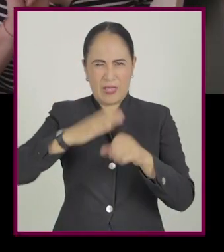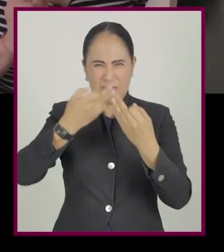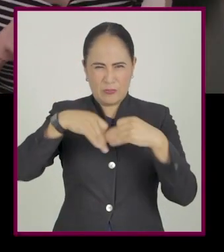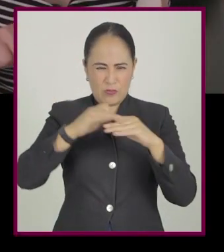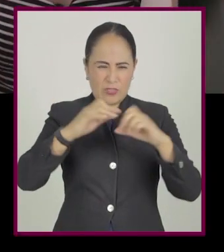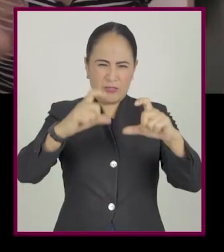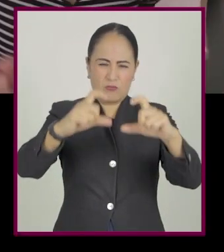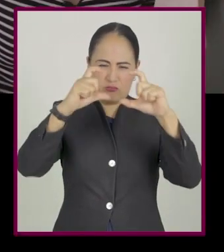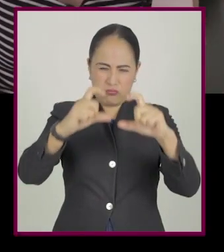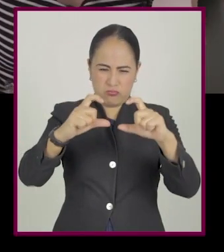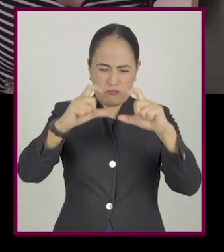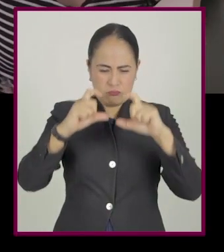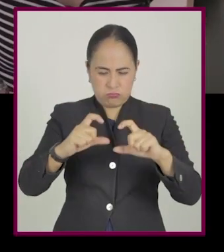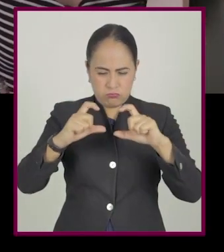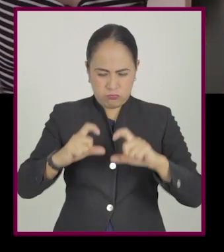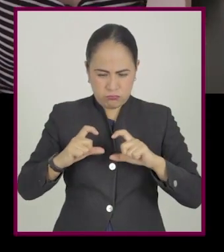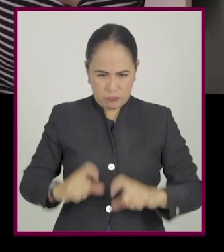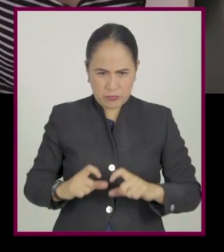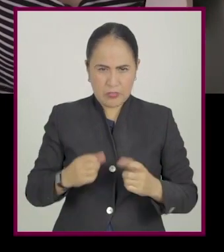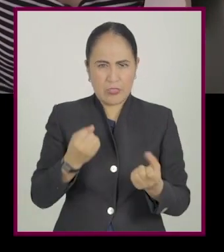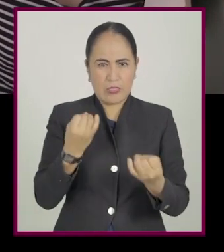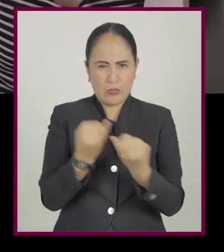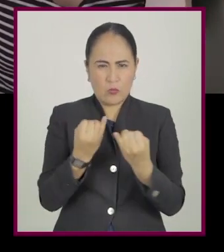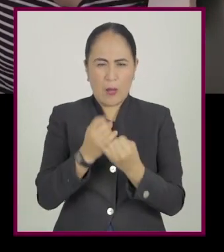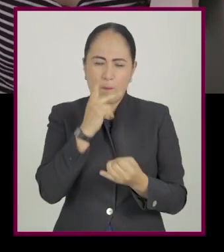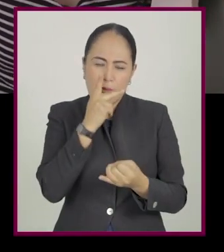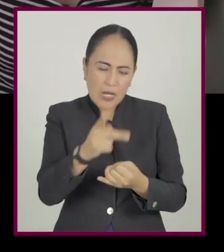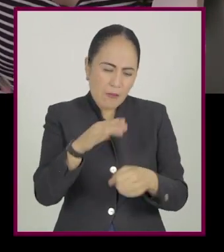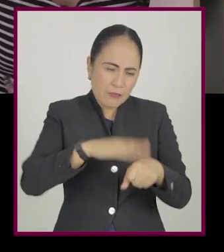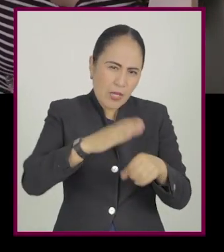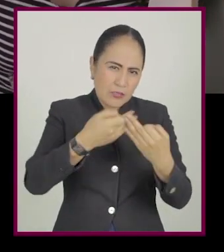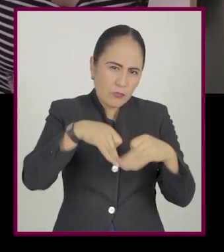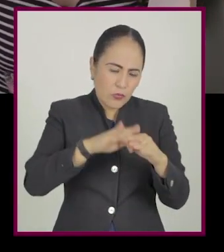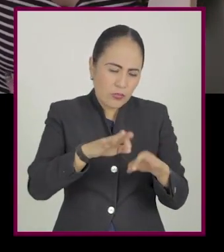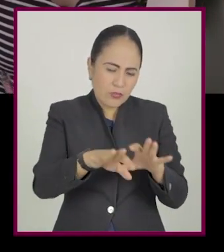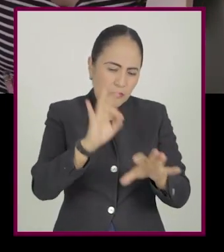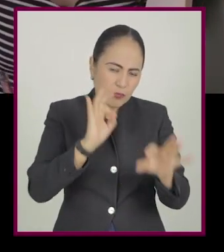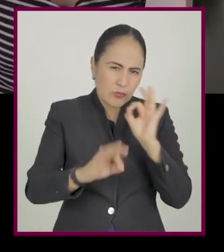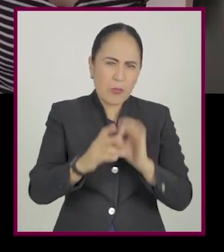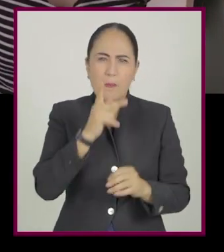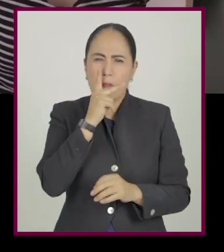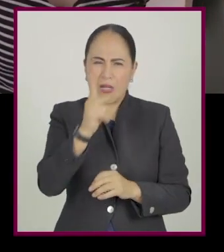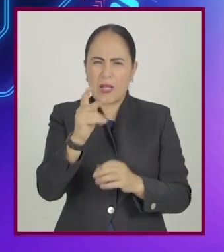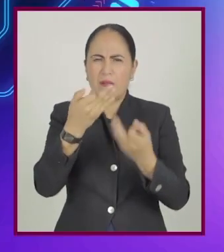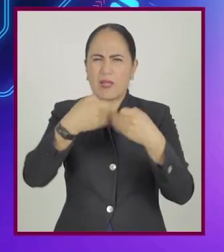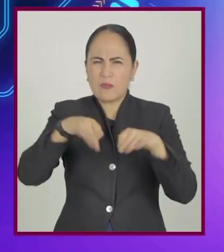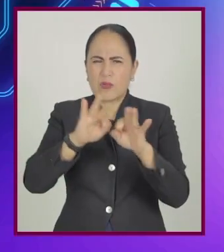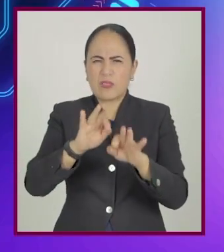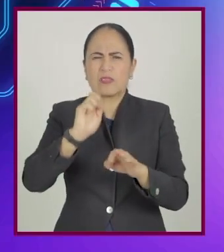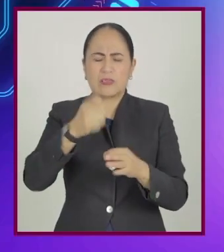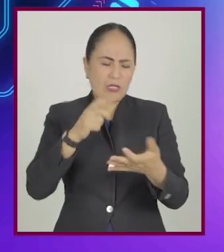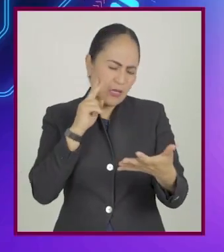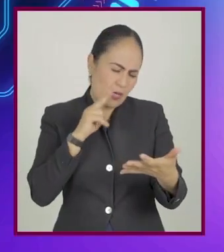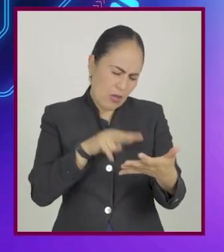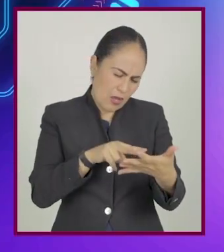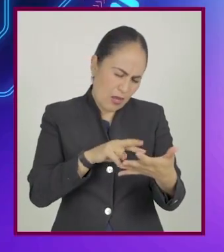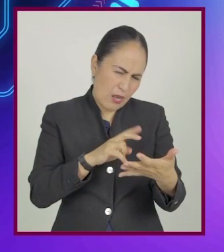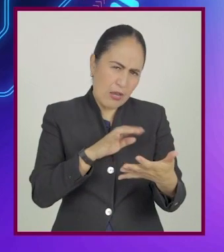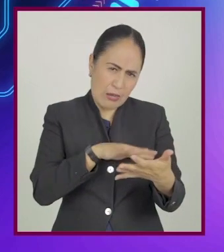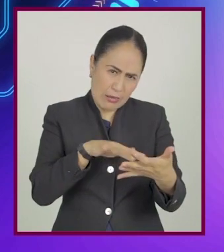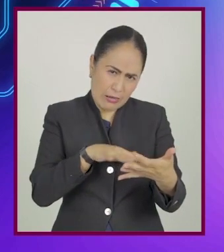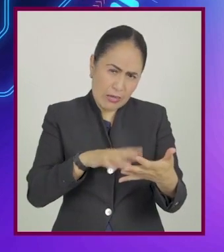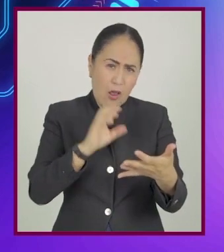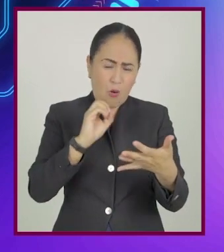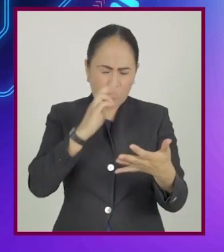Ahora lean las ideas principales de cada párrafo e identifiquen las palabras clave. Una palabra clave